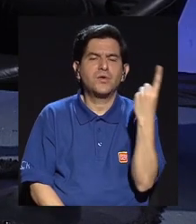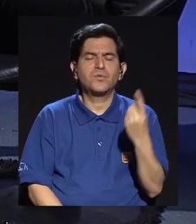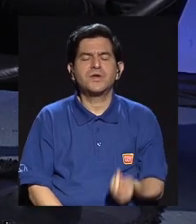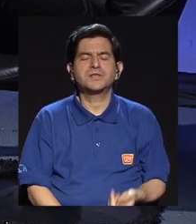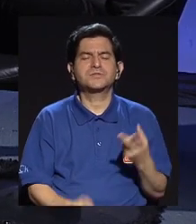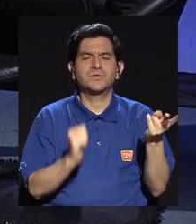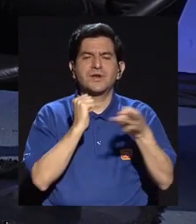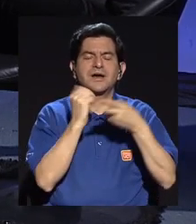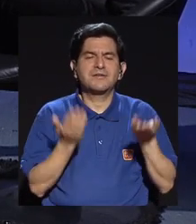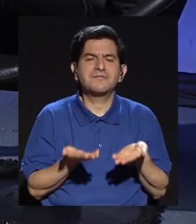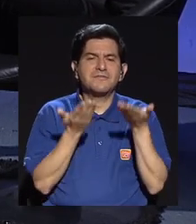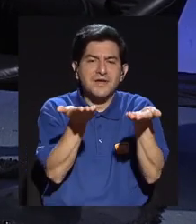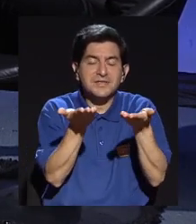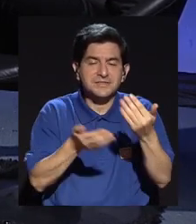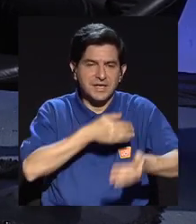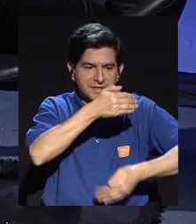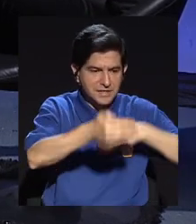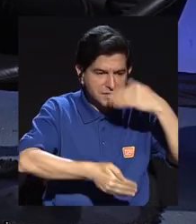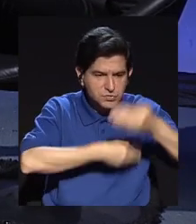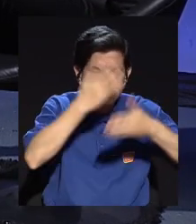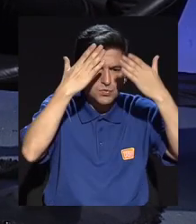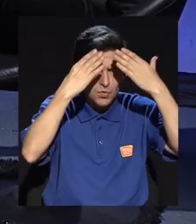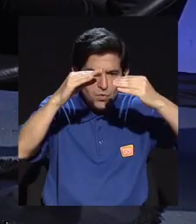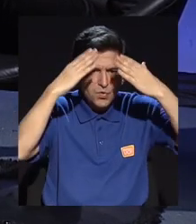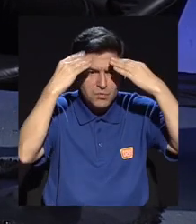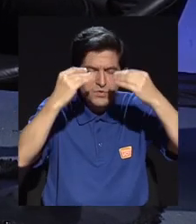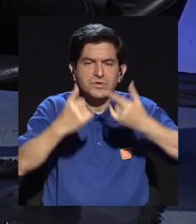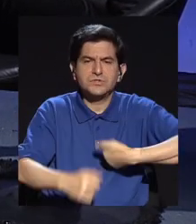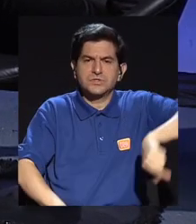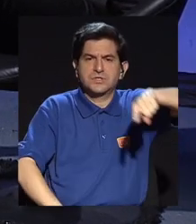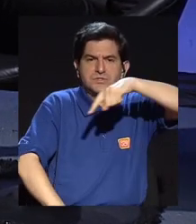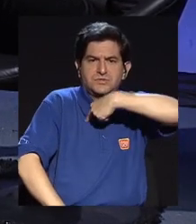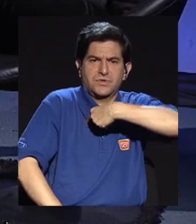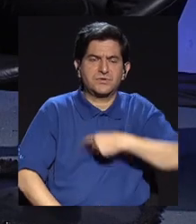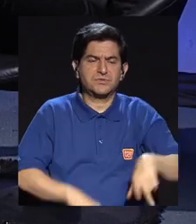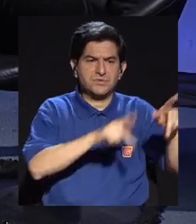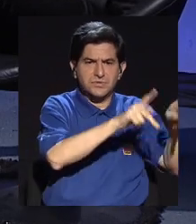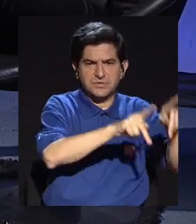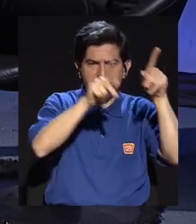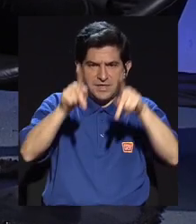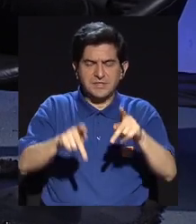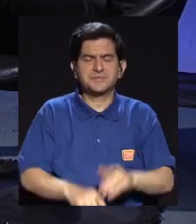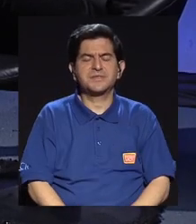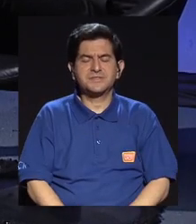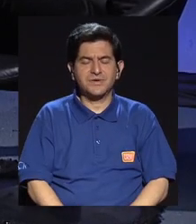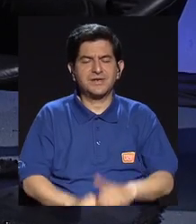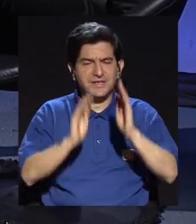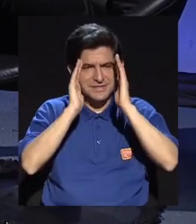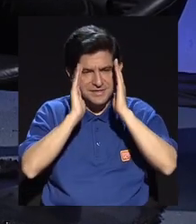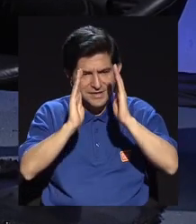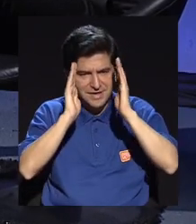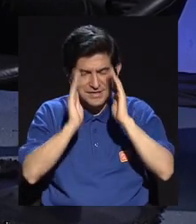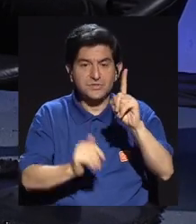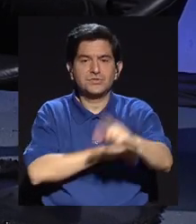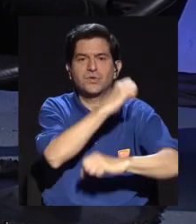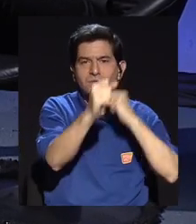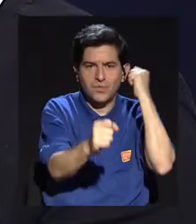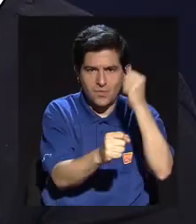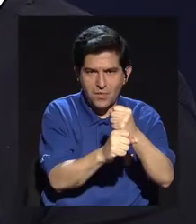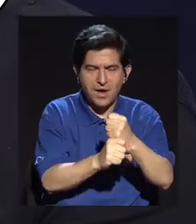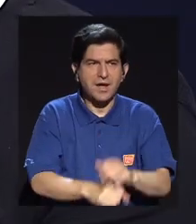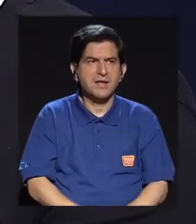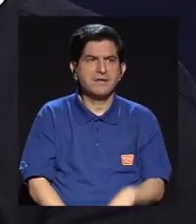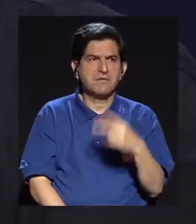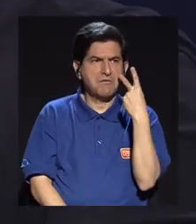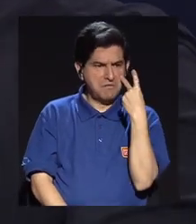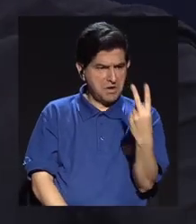una sola entrega, sino es un proceso informativo que le hemos dado al público que nos hace el favor de leernos durante más de un año